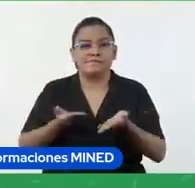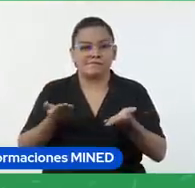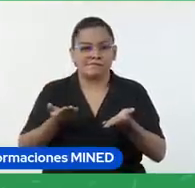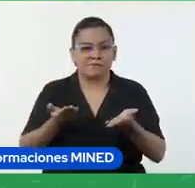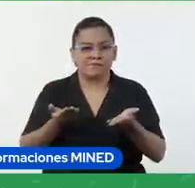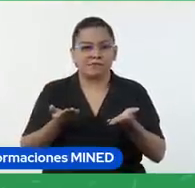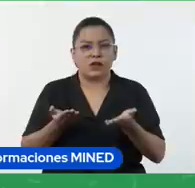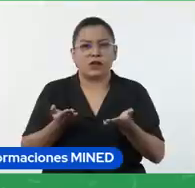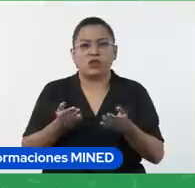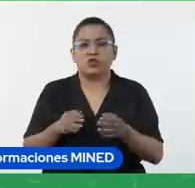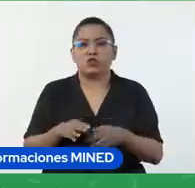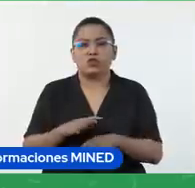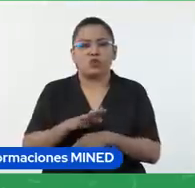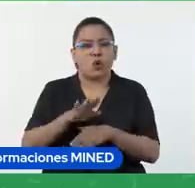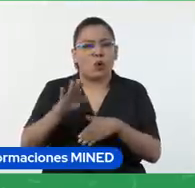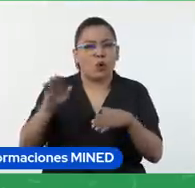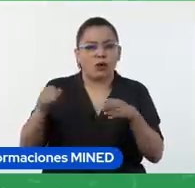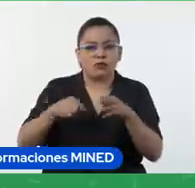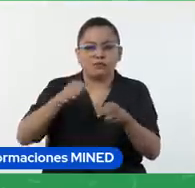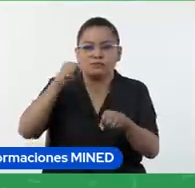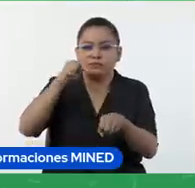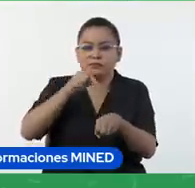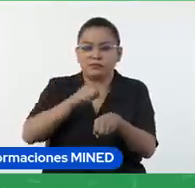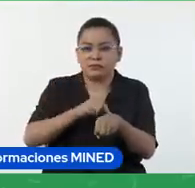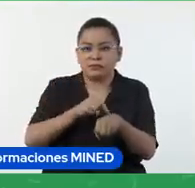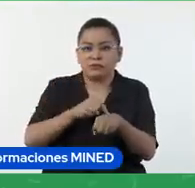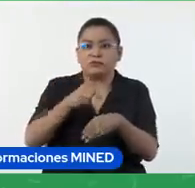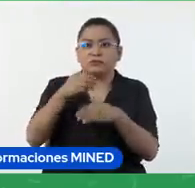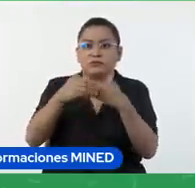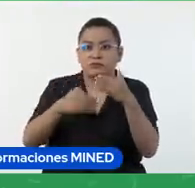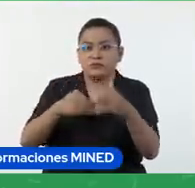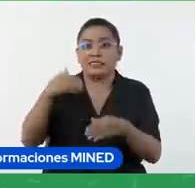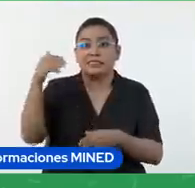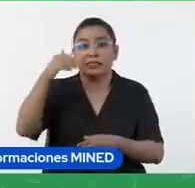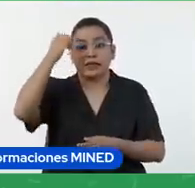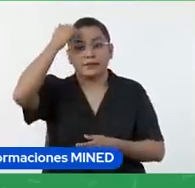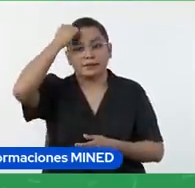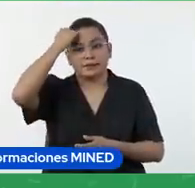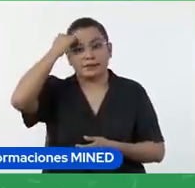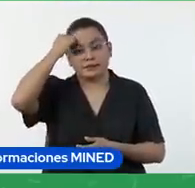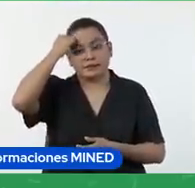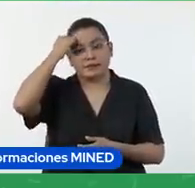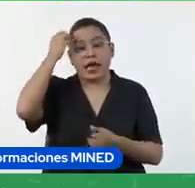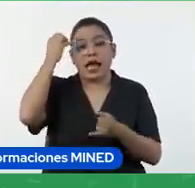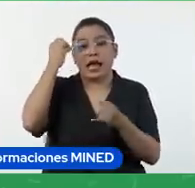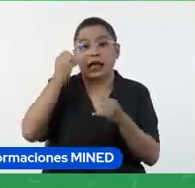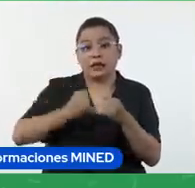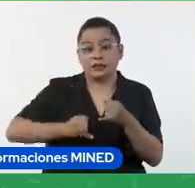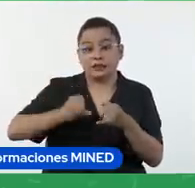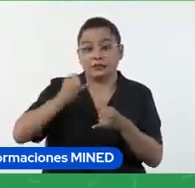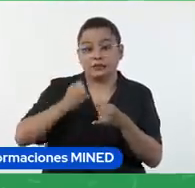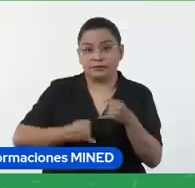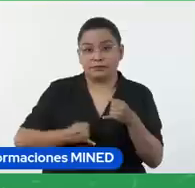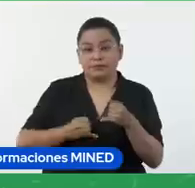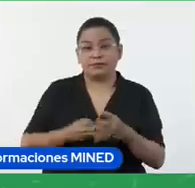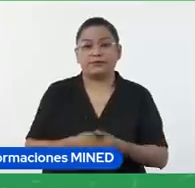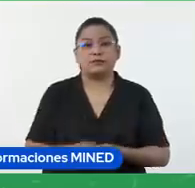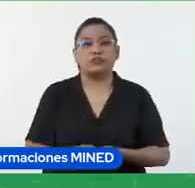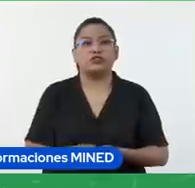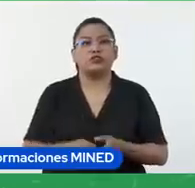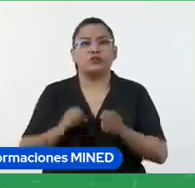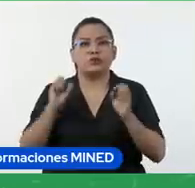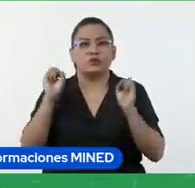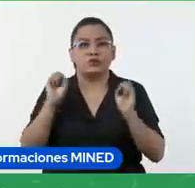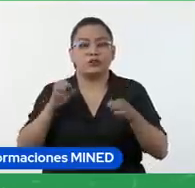instancia de enseñanza aprendizaje, no únicamente al final, de modo que se pueden tomar